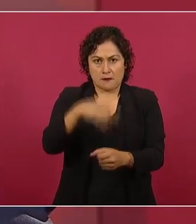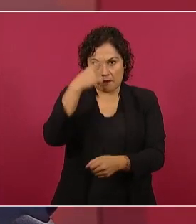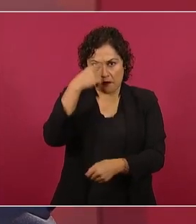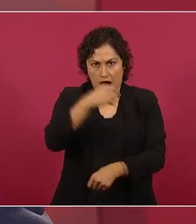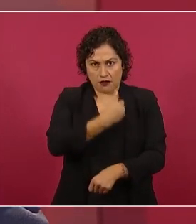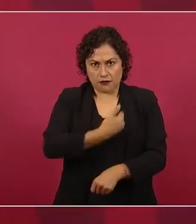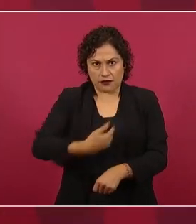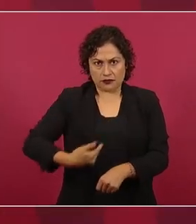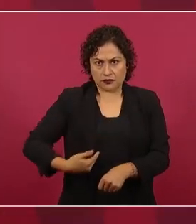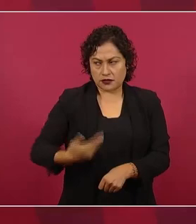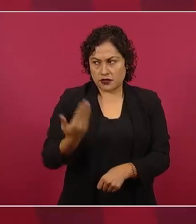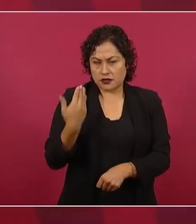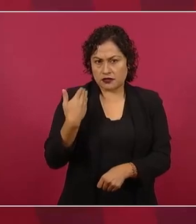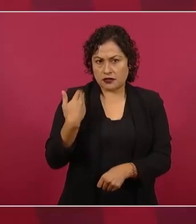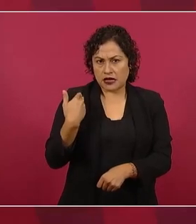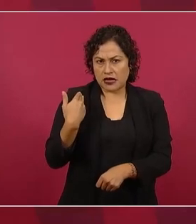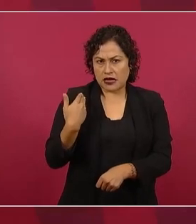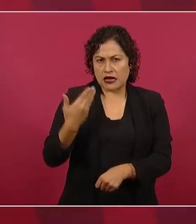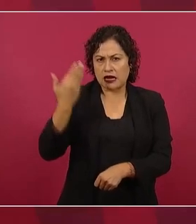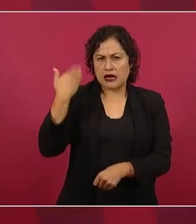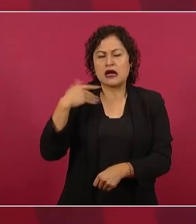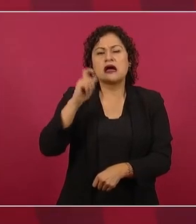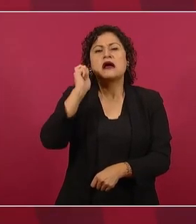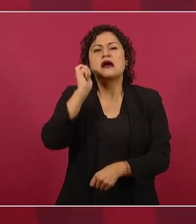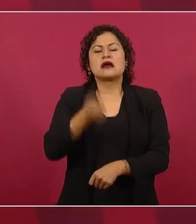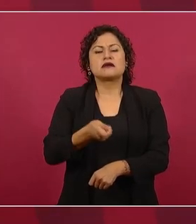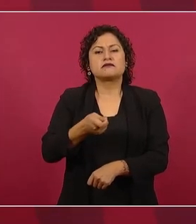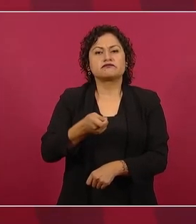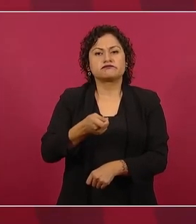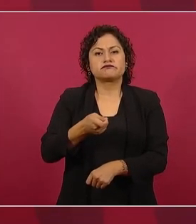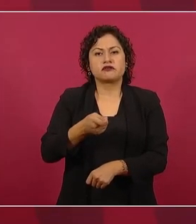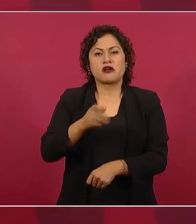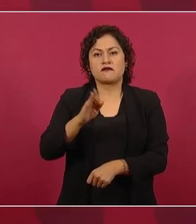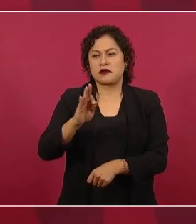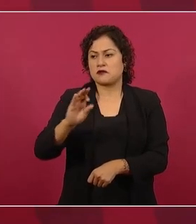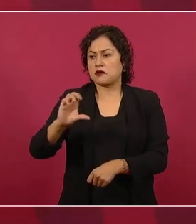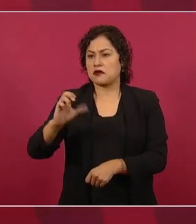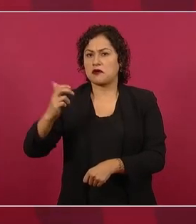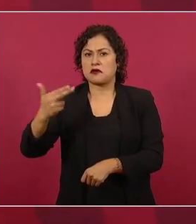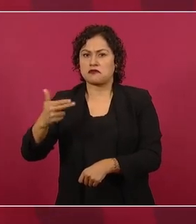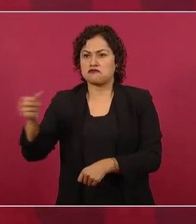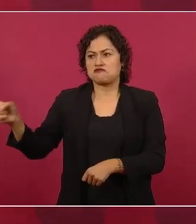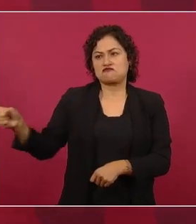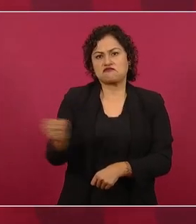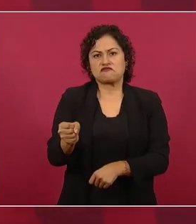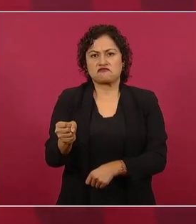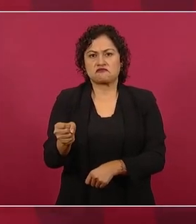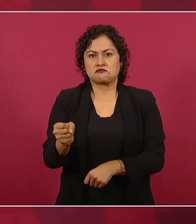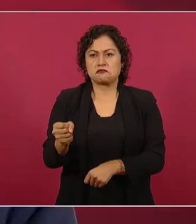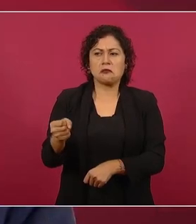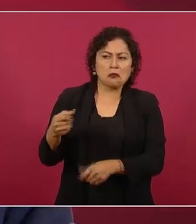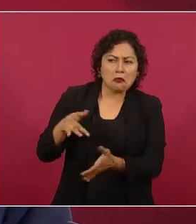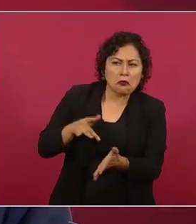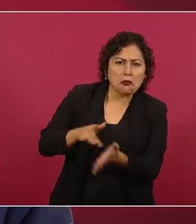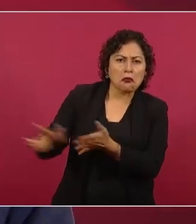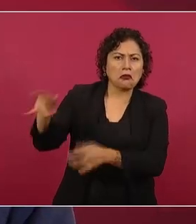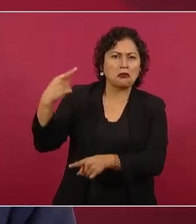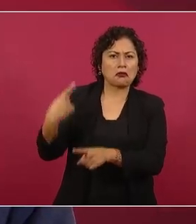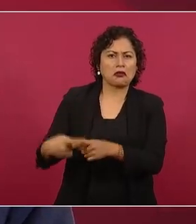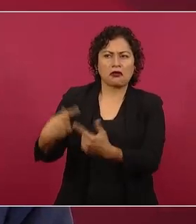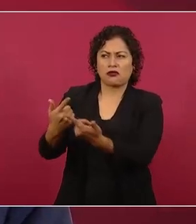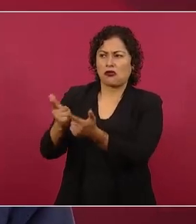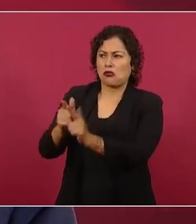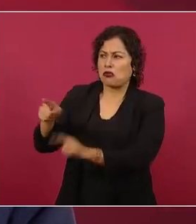Impusieron a Calderón, la oligarquía, los grupos de intereses creados,